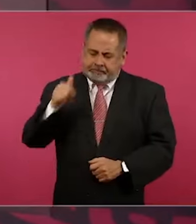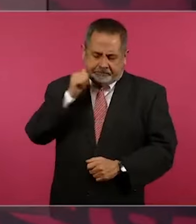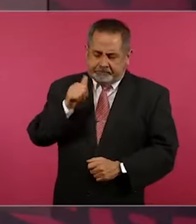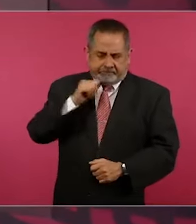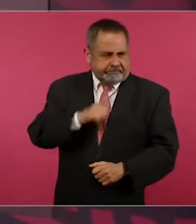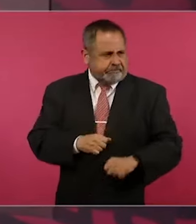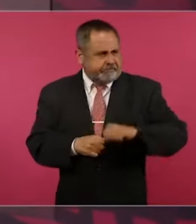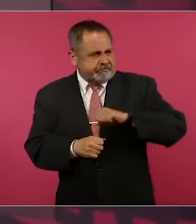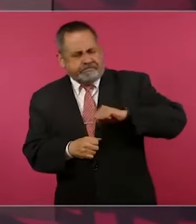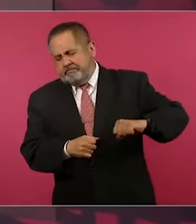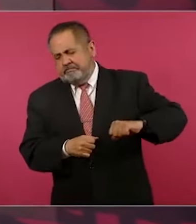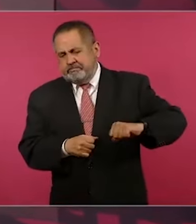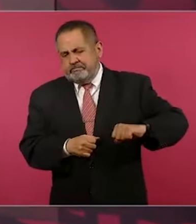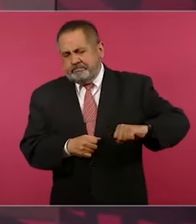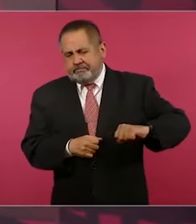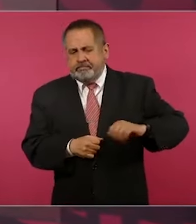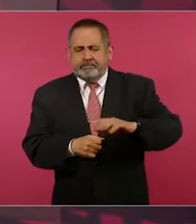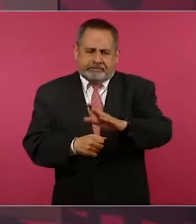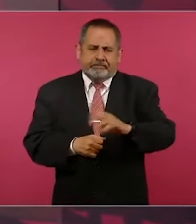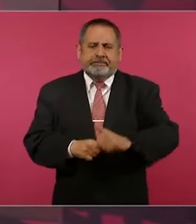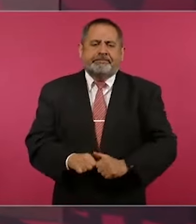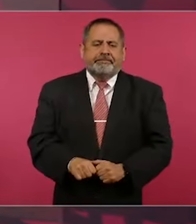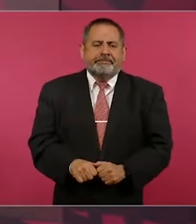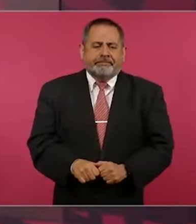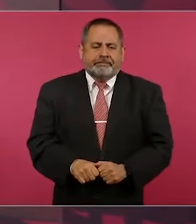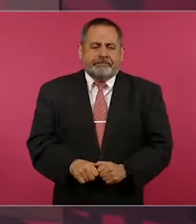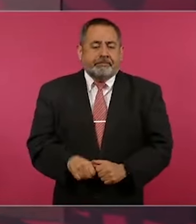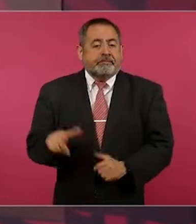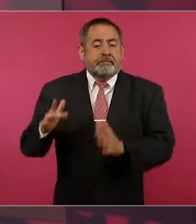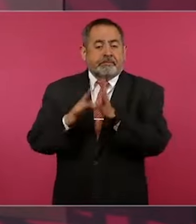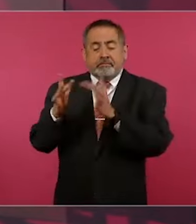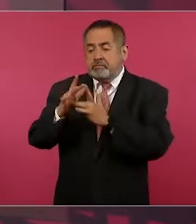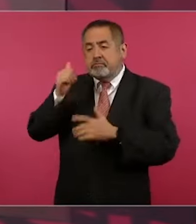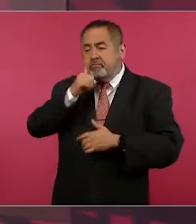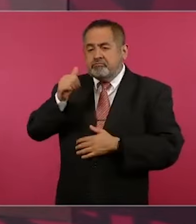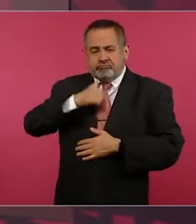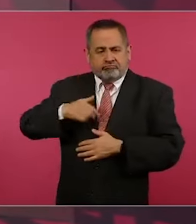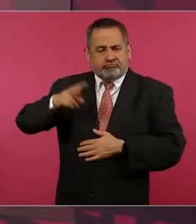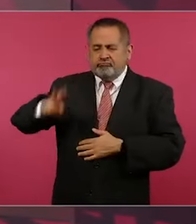predicó con la verdad.